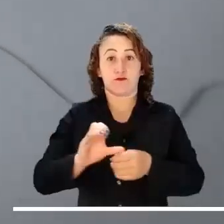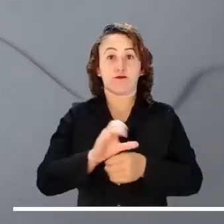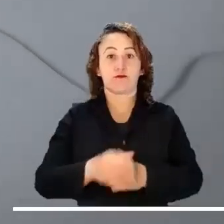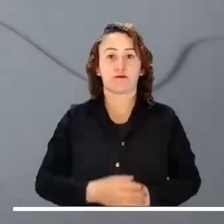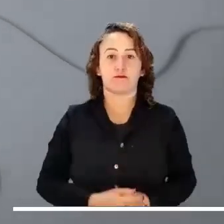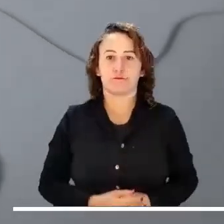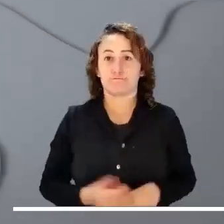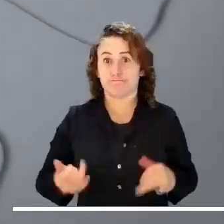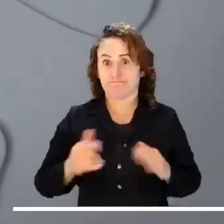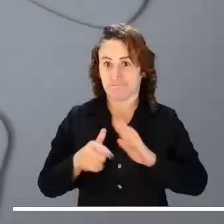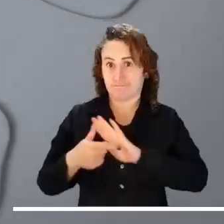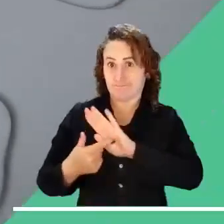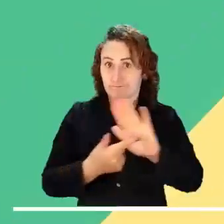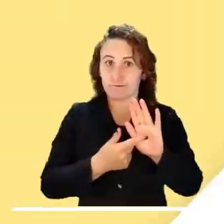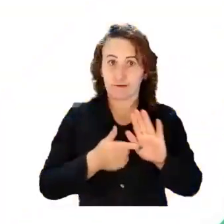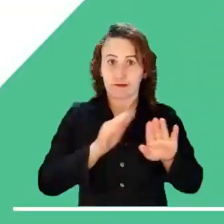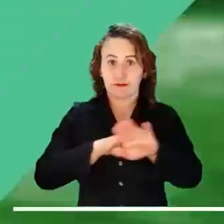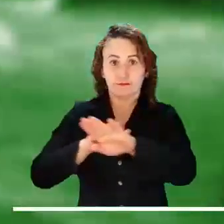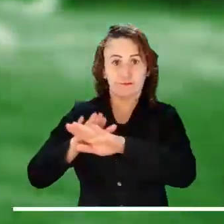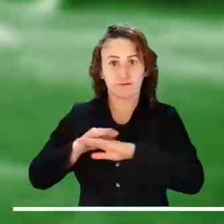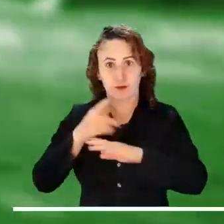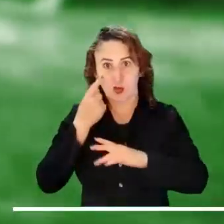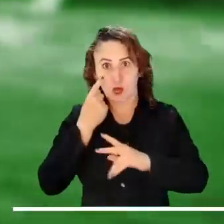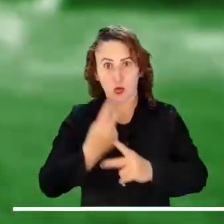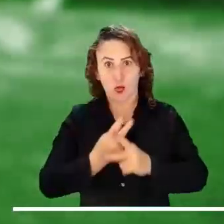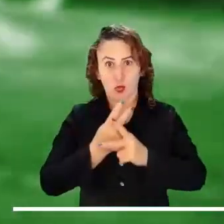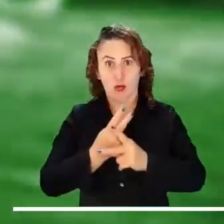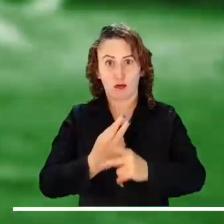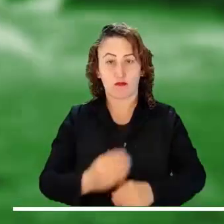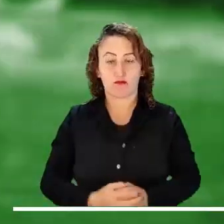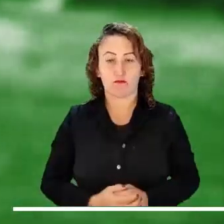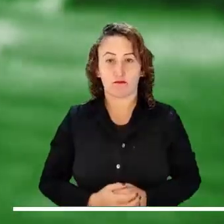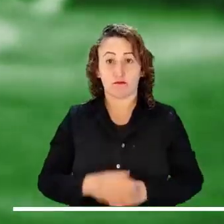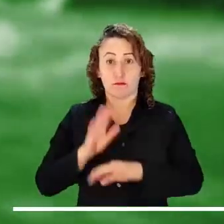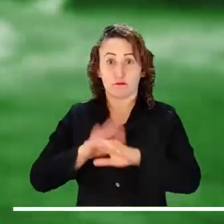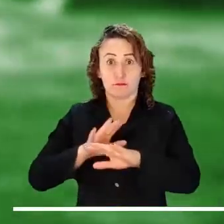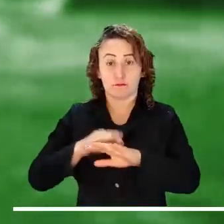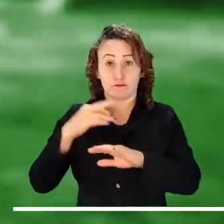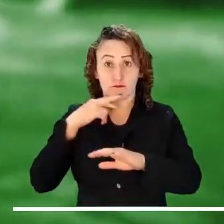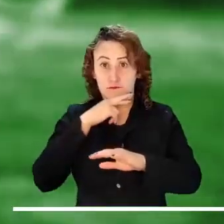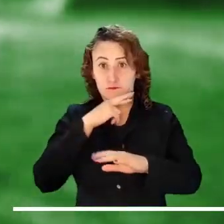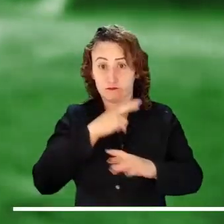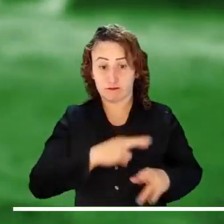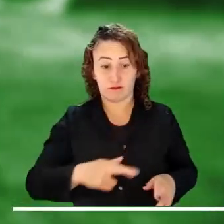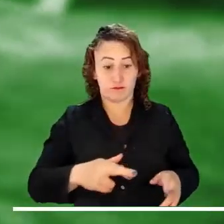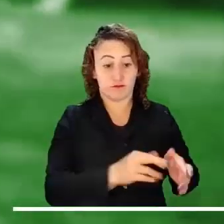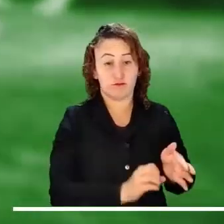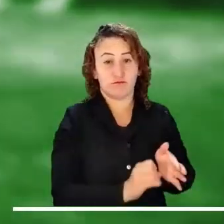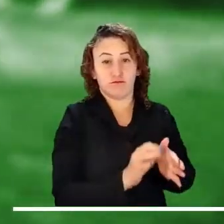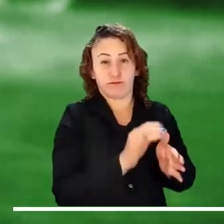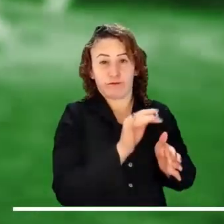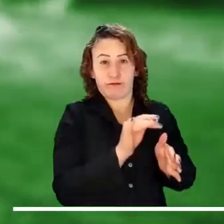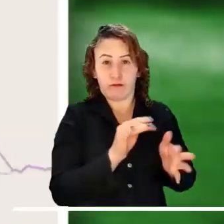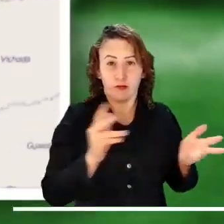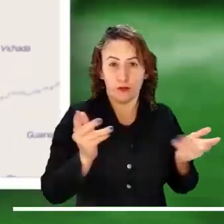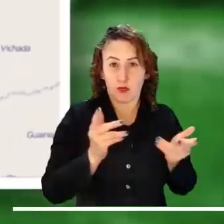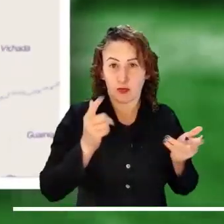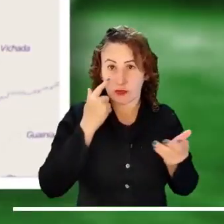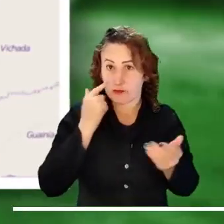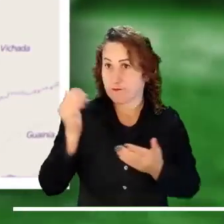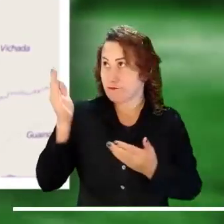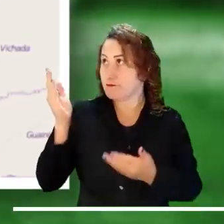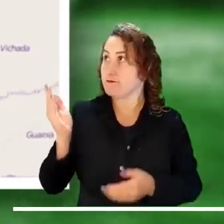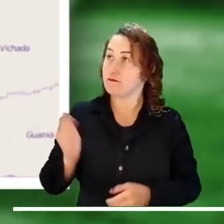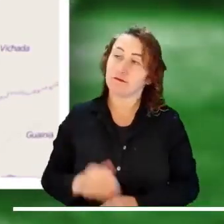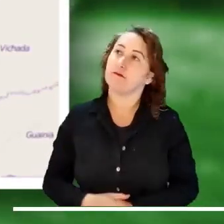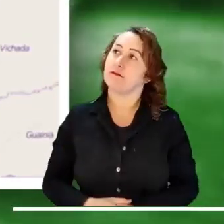madrugada rondaría los 10 grados en la ciudad. Ahora les presentamos las alertas que están activas. Alerta roja por